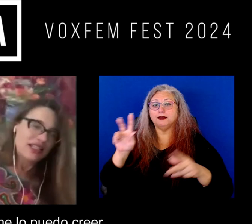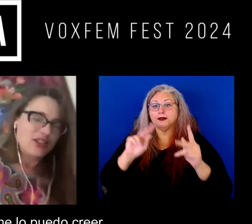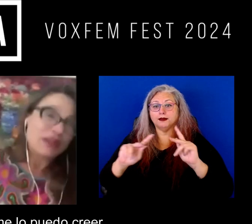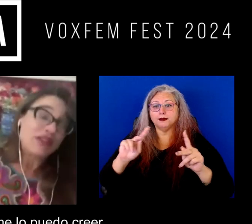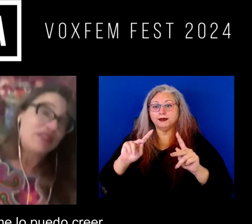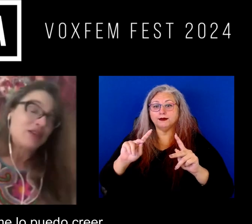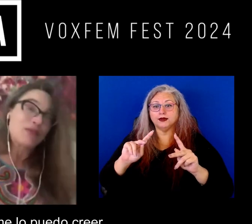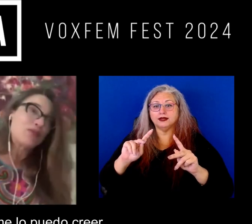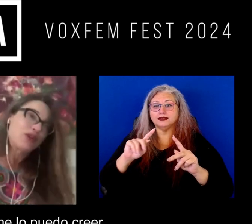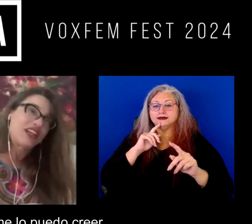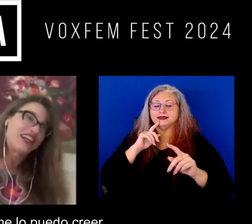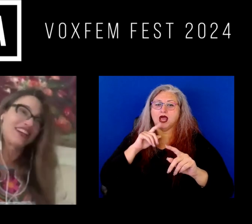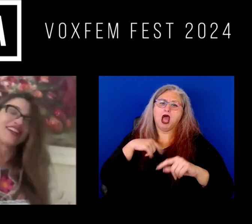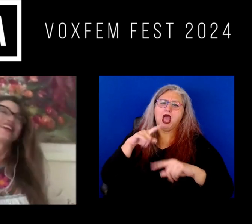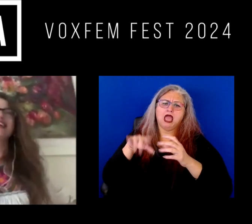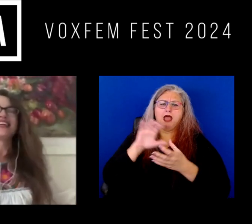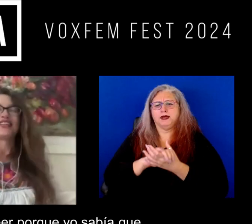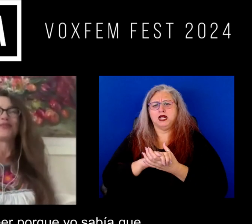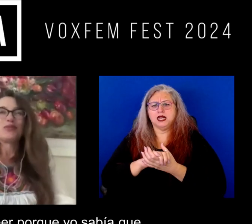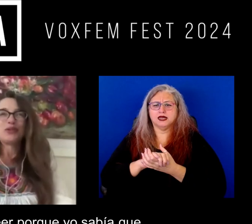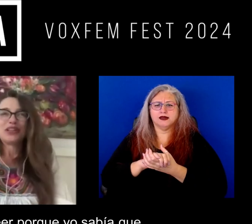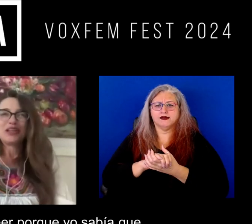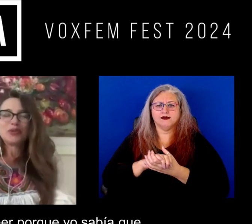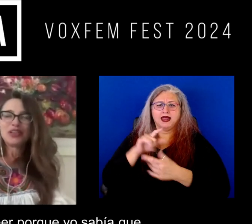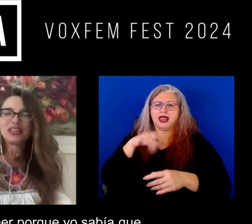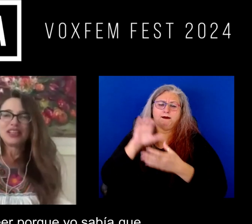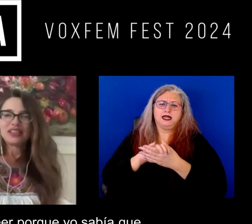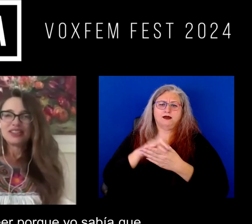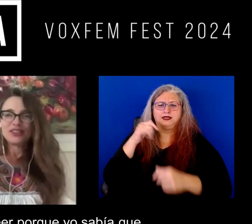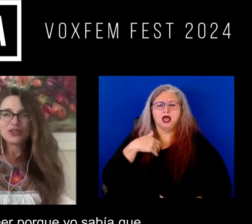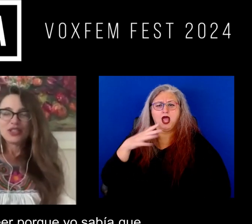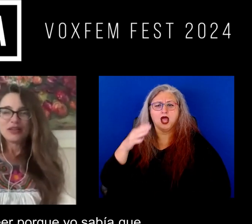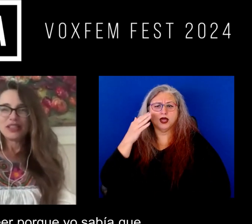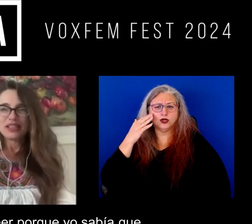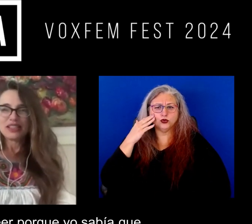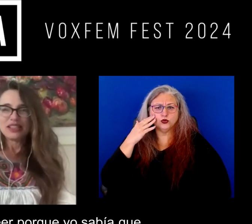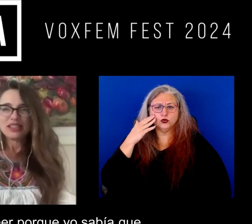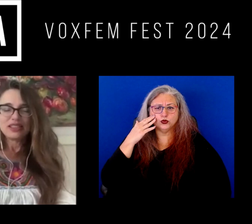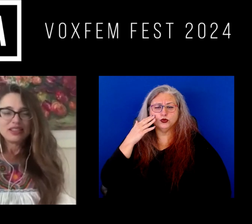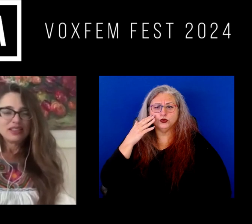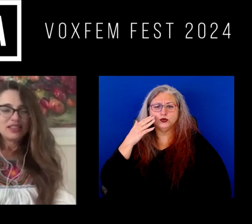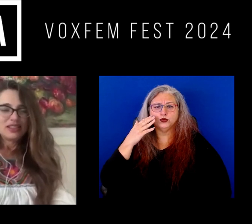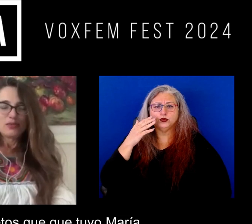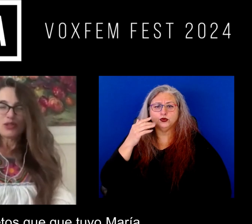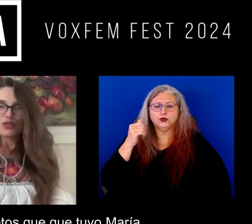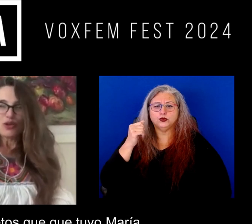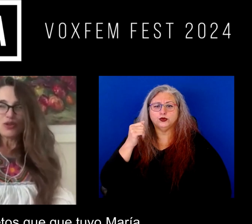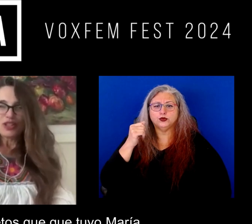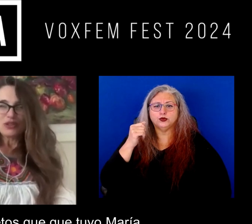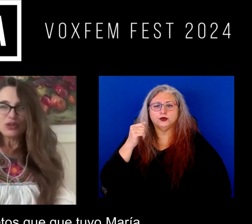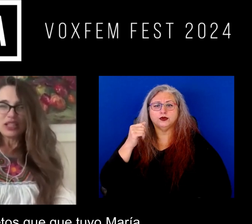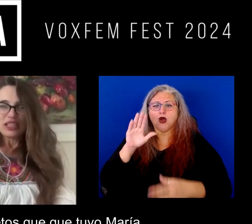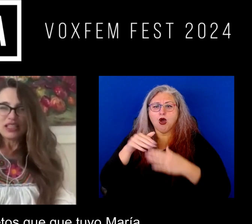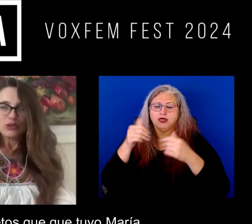yo decía no me lo puedo creer no me lo puedo creer porque yo sabía que todos